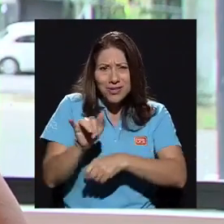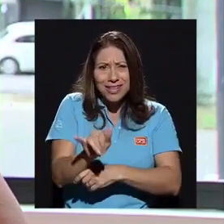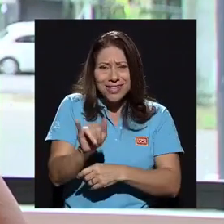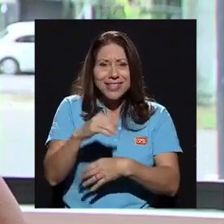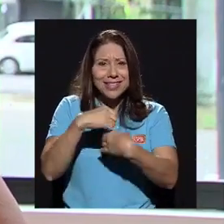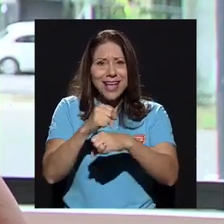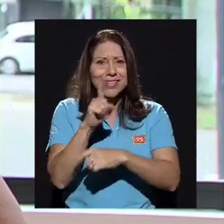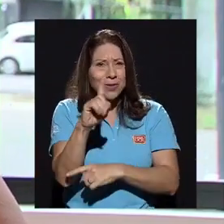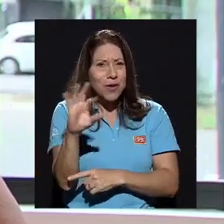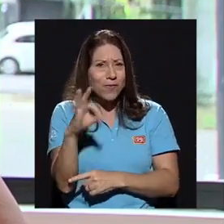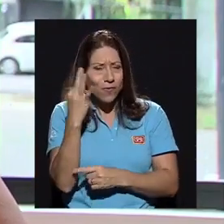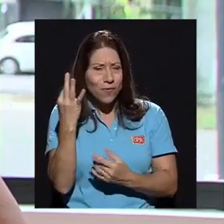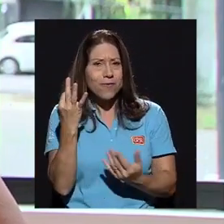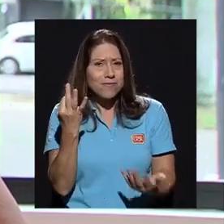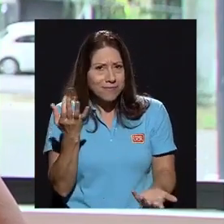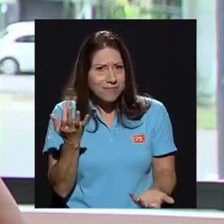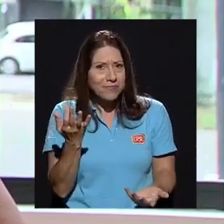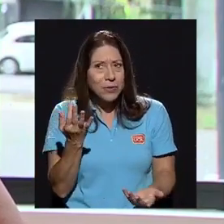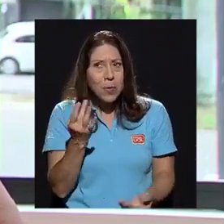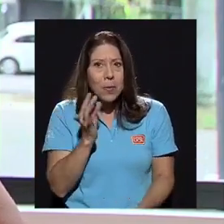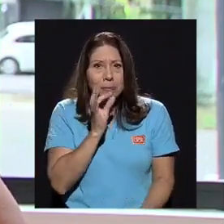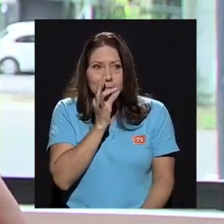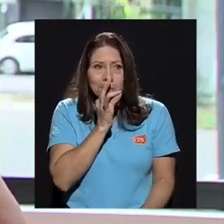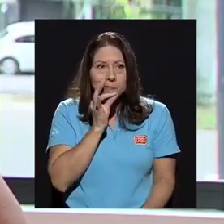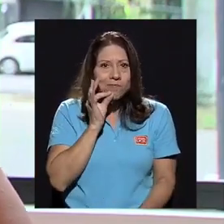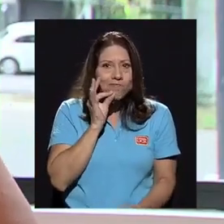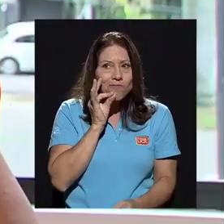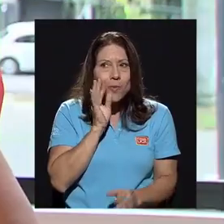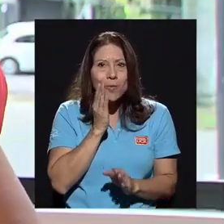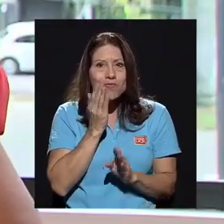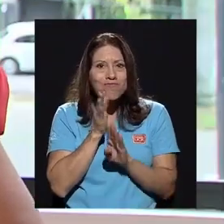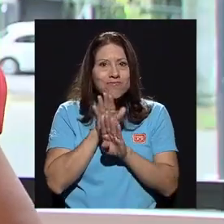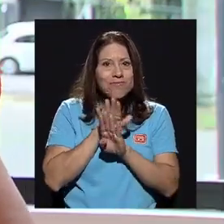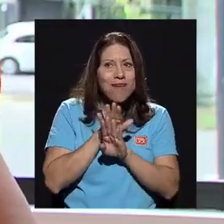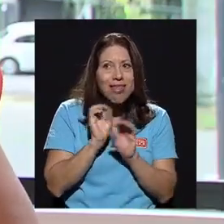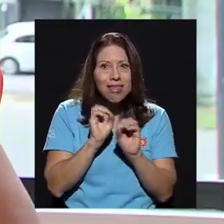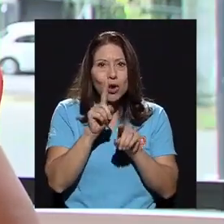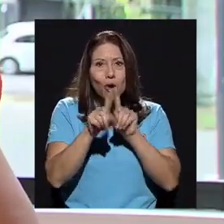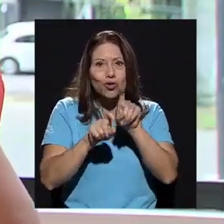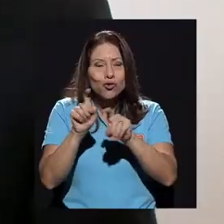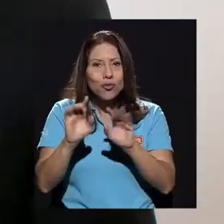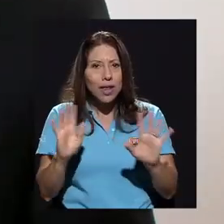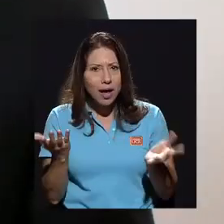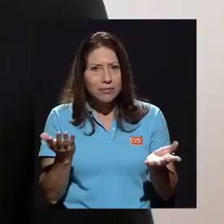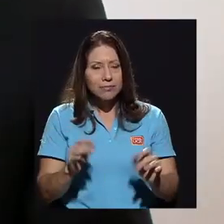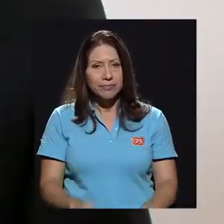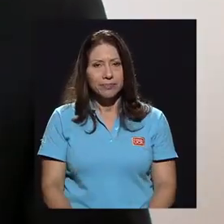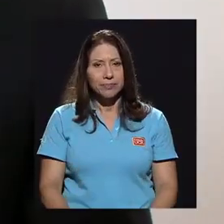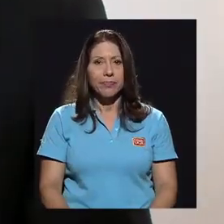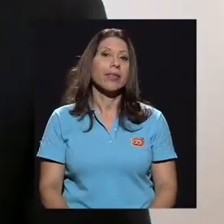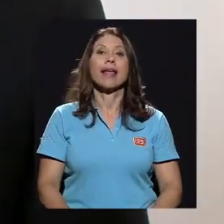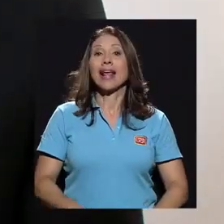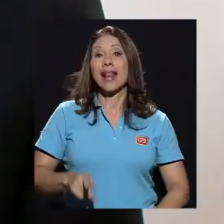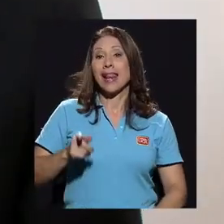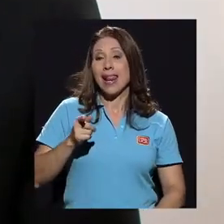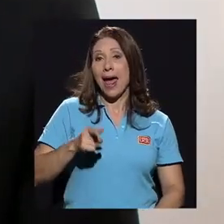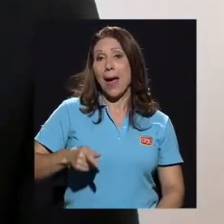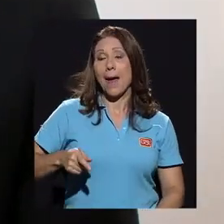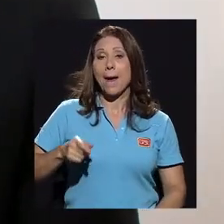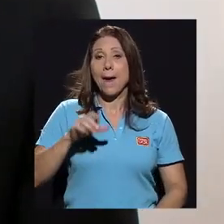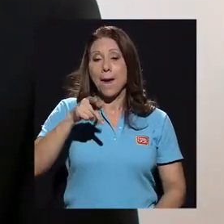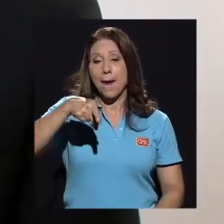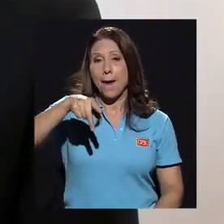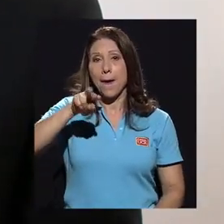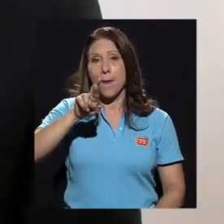se hacen de una forma calladito, ¿verdad? Sin consulta. La Procuraduría de la Ética